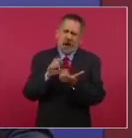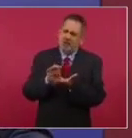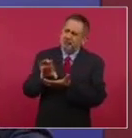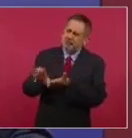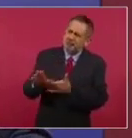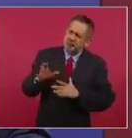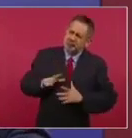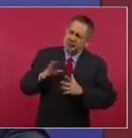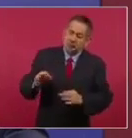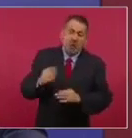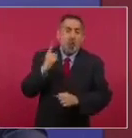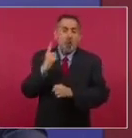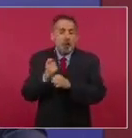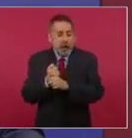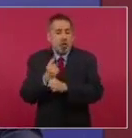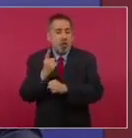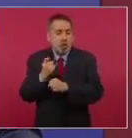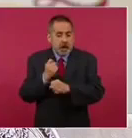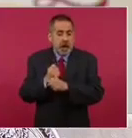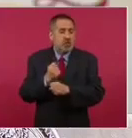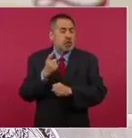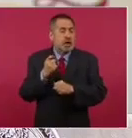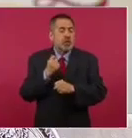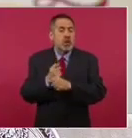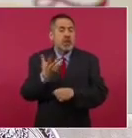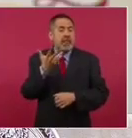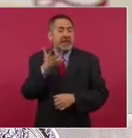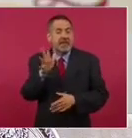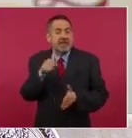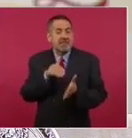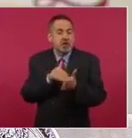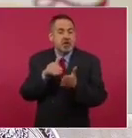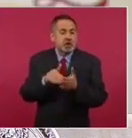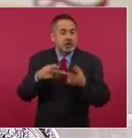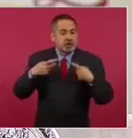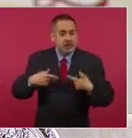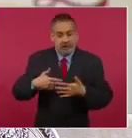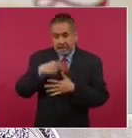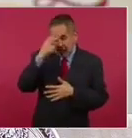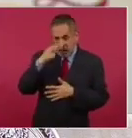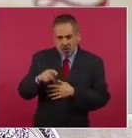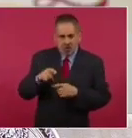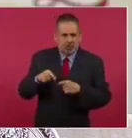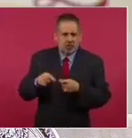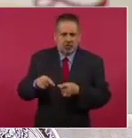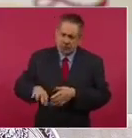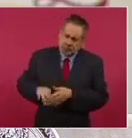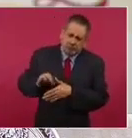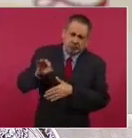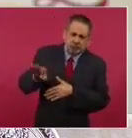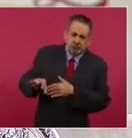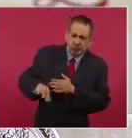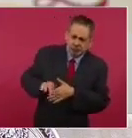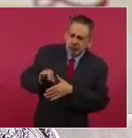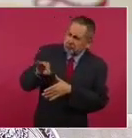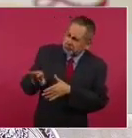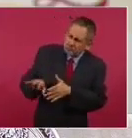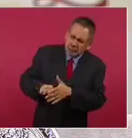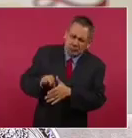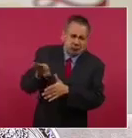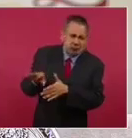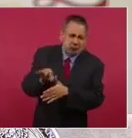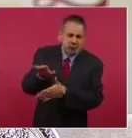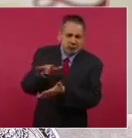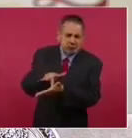con año son alrededor de 10 millones de mexicanos los que hacen una aportación económica a esta